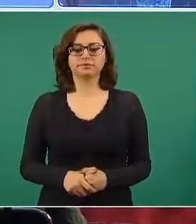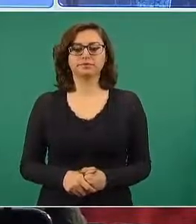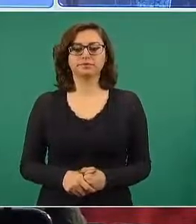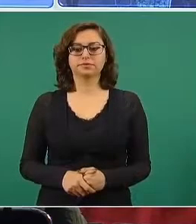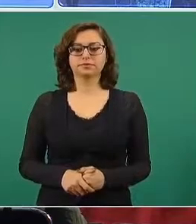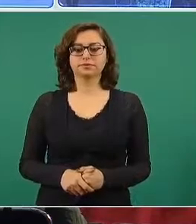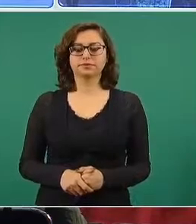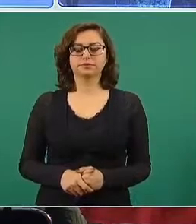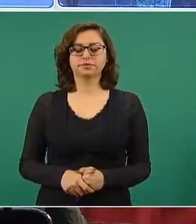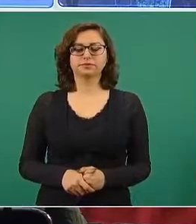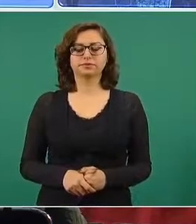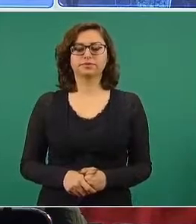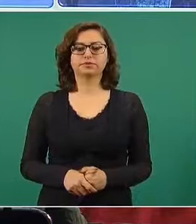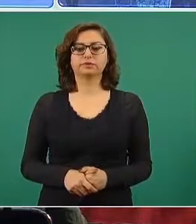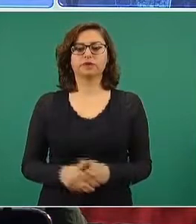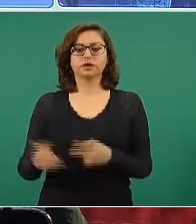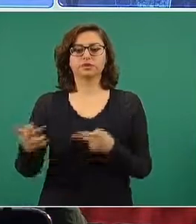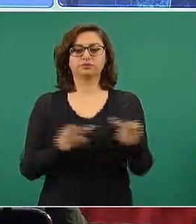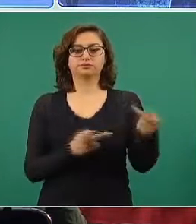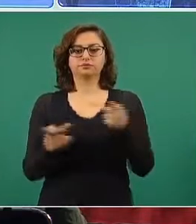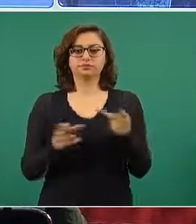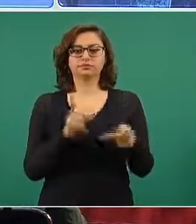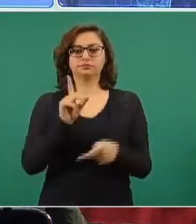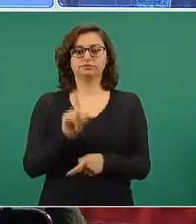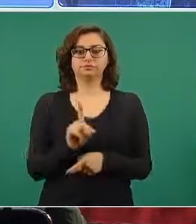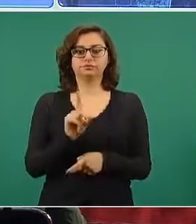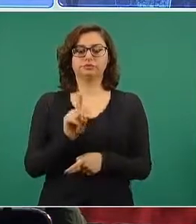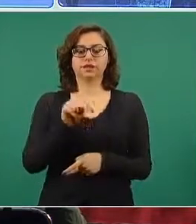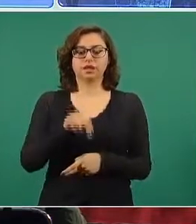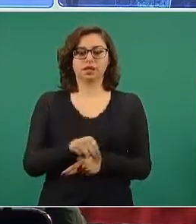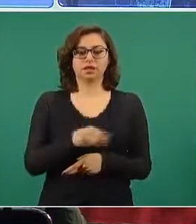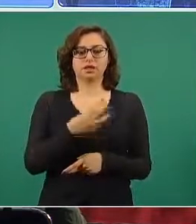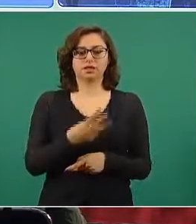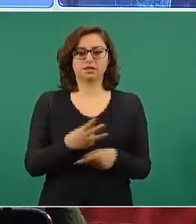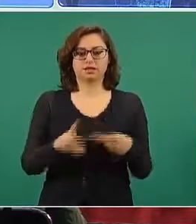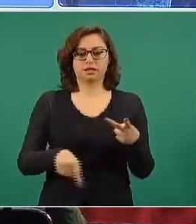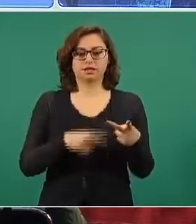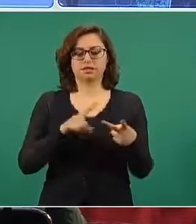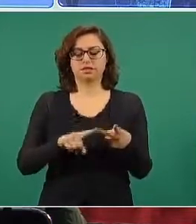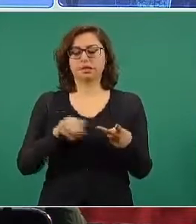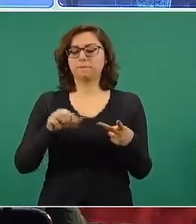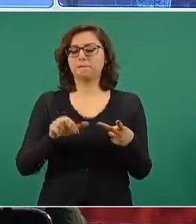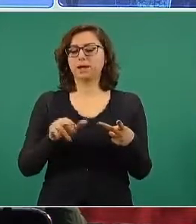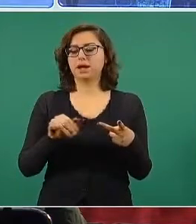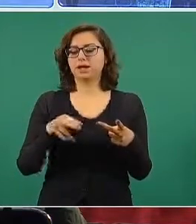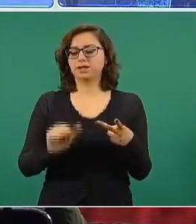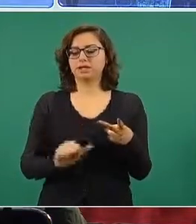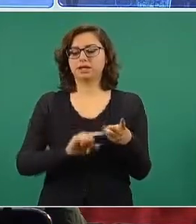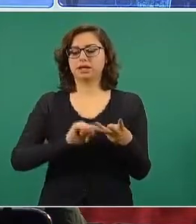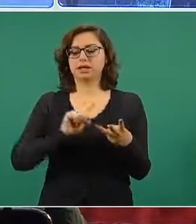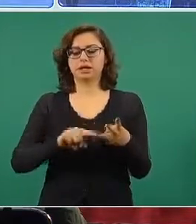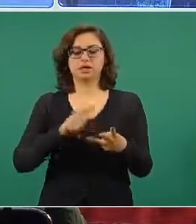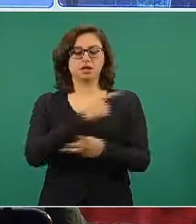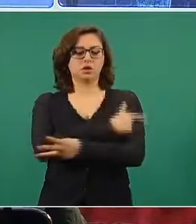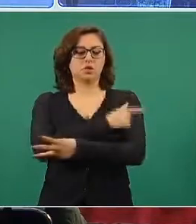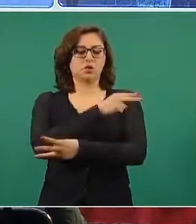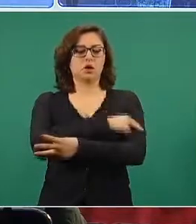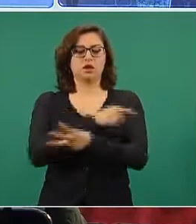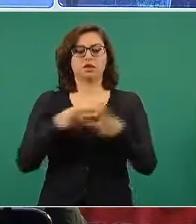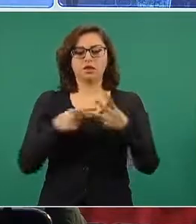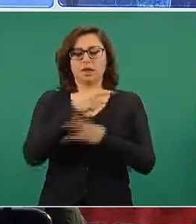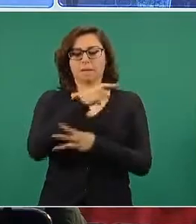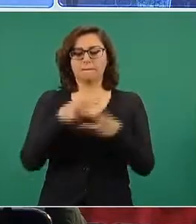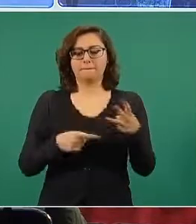En el Plan DN-3E, en el Plan Marina y Plan de la Guardia Nacional, en atención a la